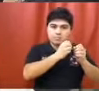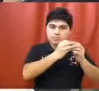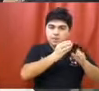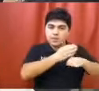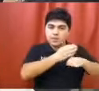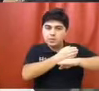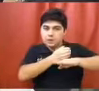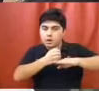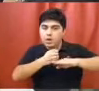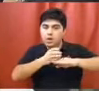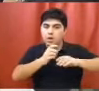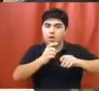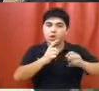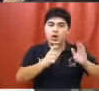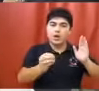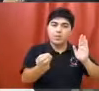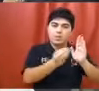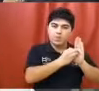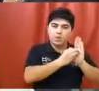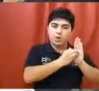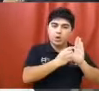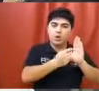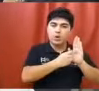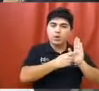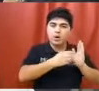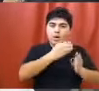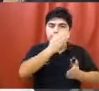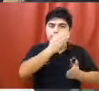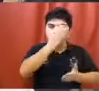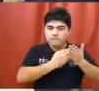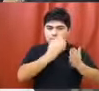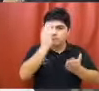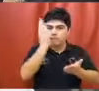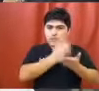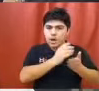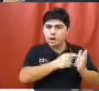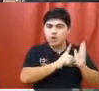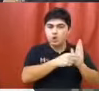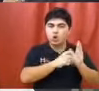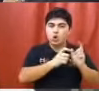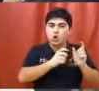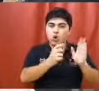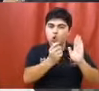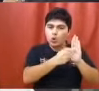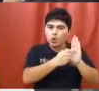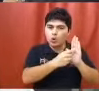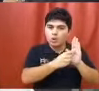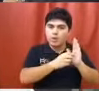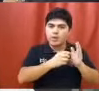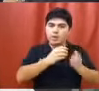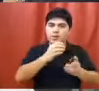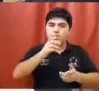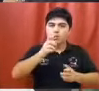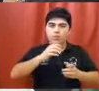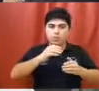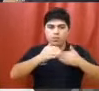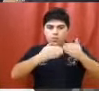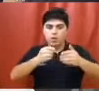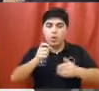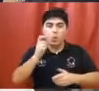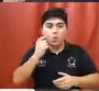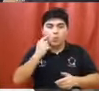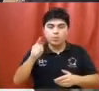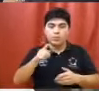lo estipulado en el Código de Falta, Ordenanza 1450-2015 y Código de Procedimiento Municipal. Artículo 23.